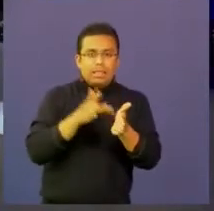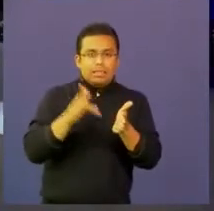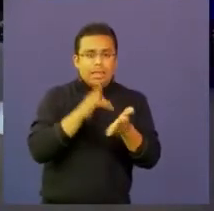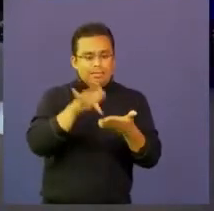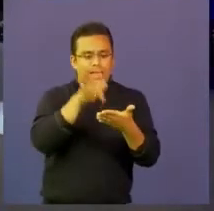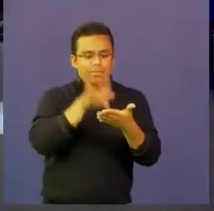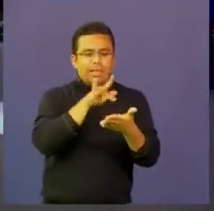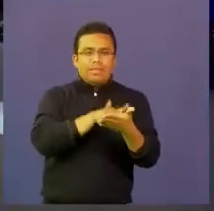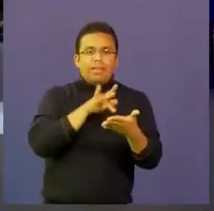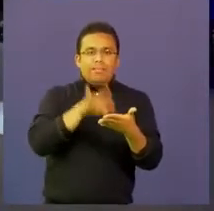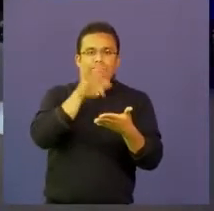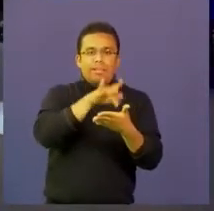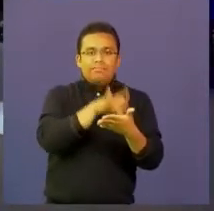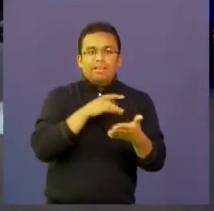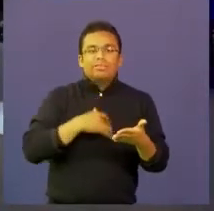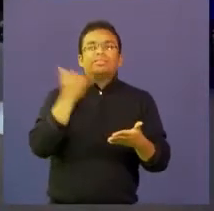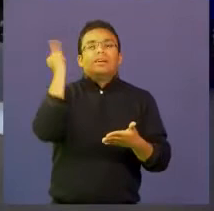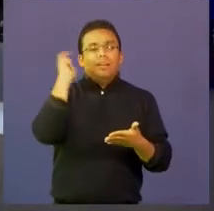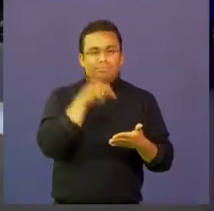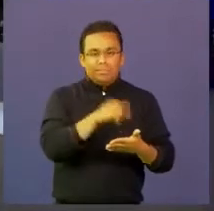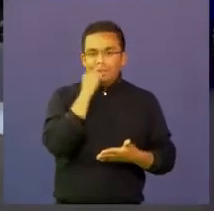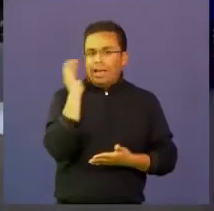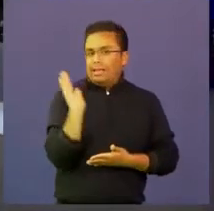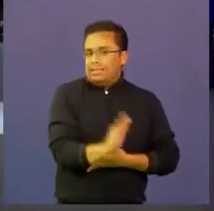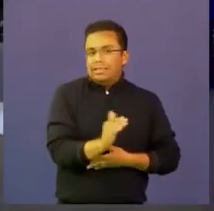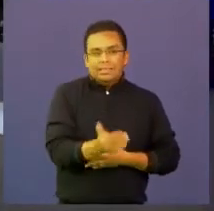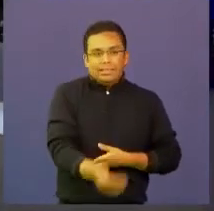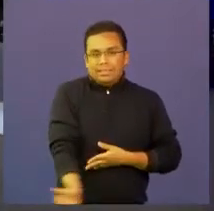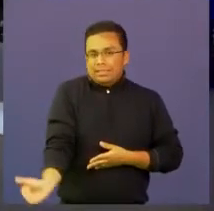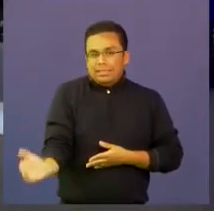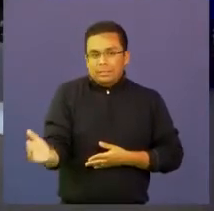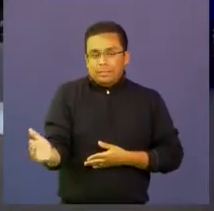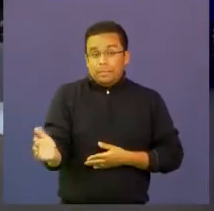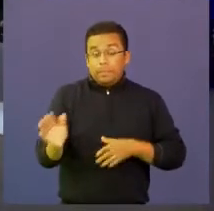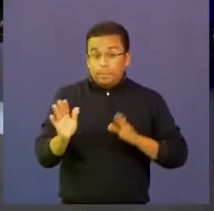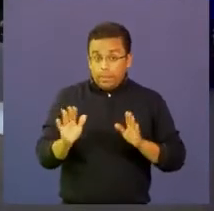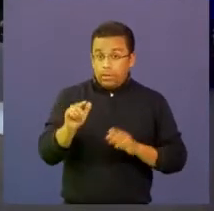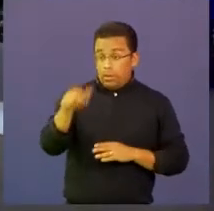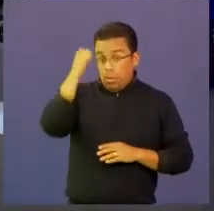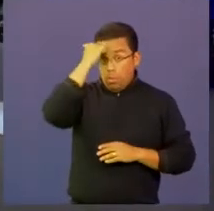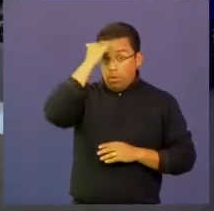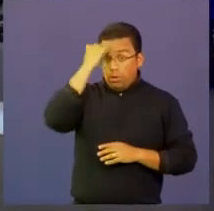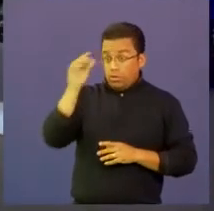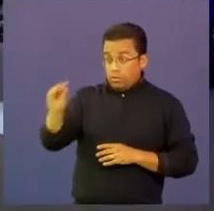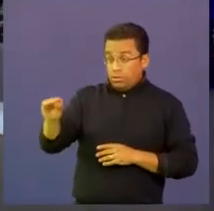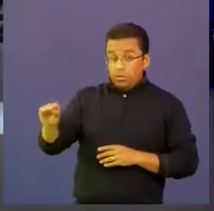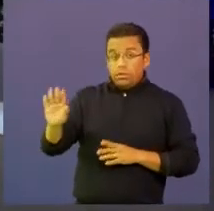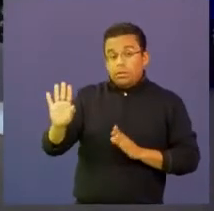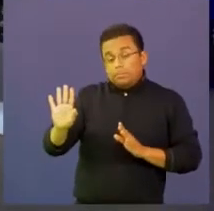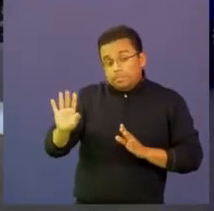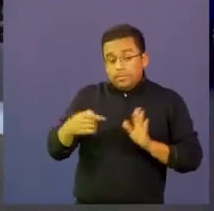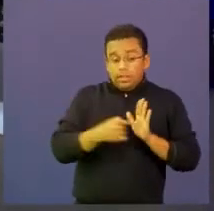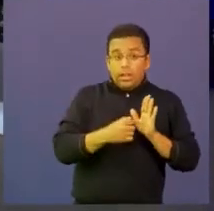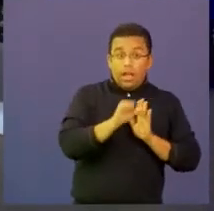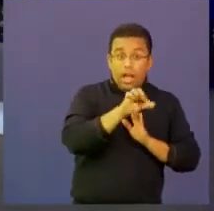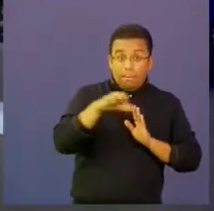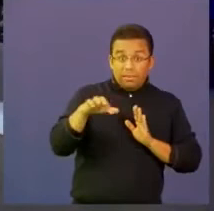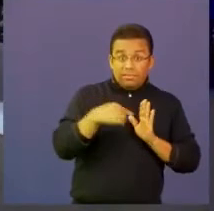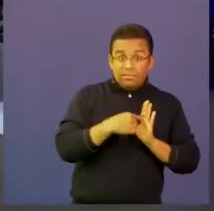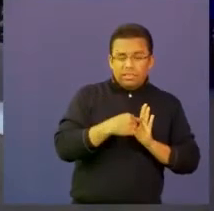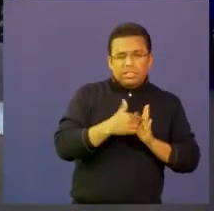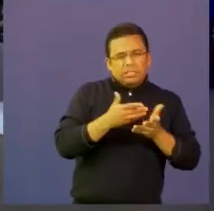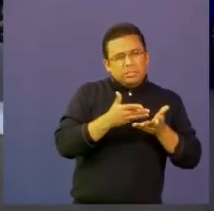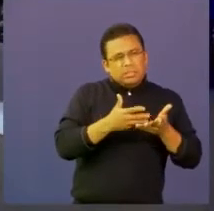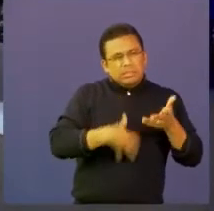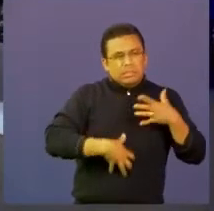esperando una respuesta eso es normal los profesores con estas aplicaciones yo creo que deberían perder el miedo porque